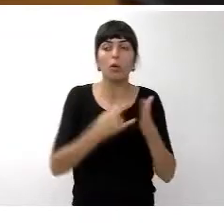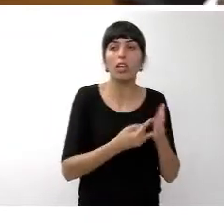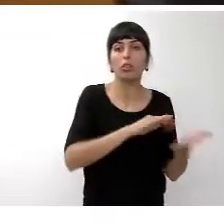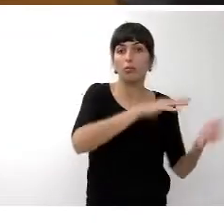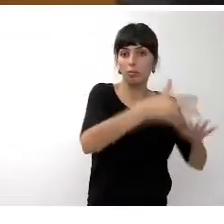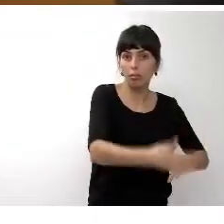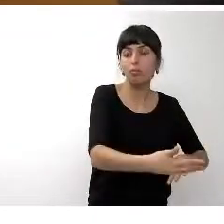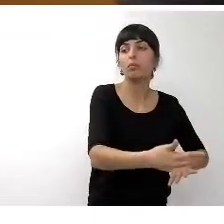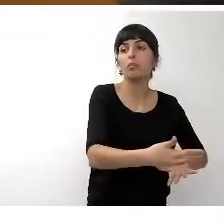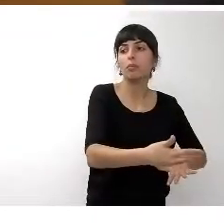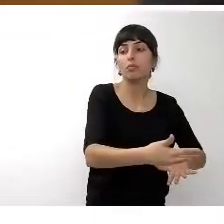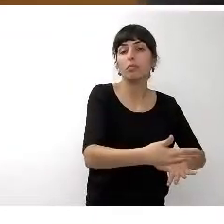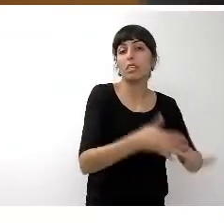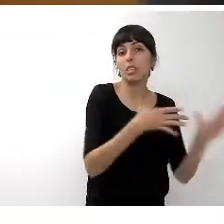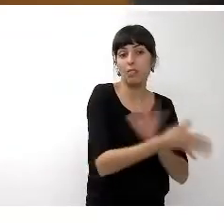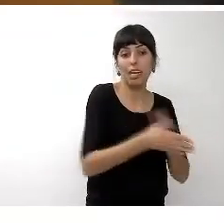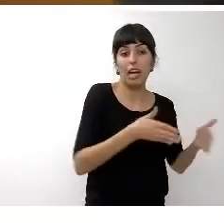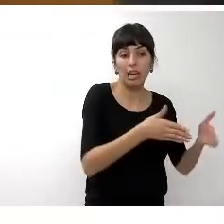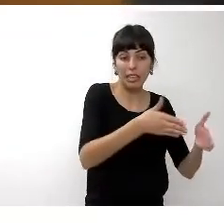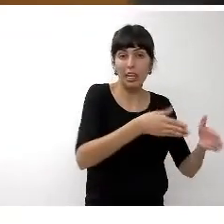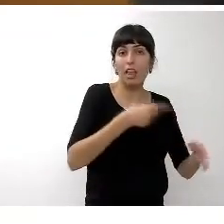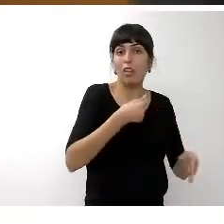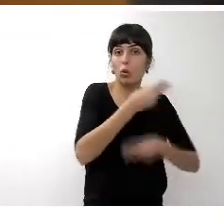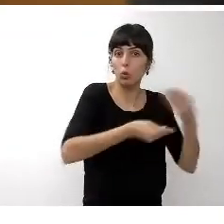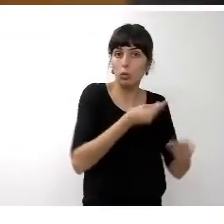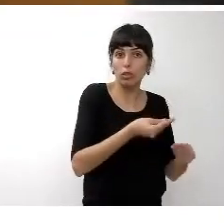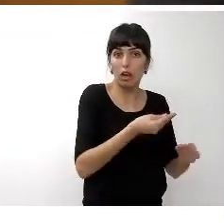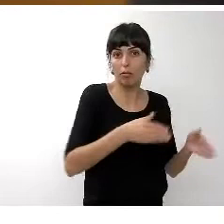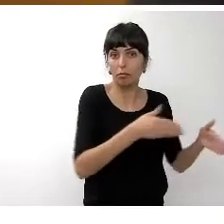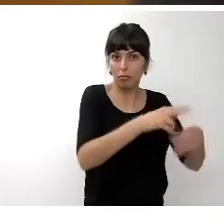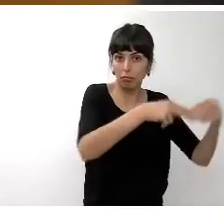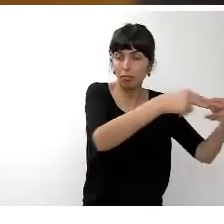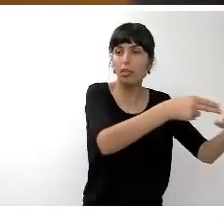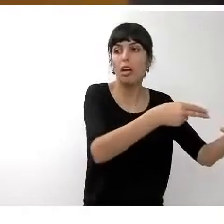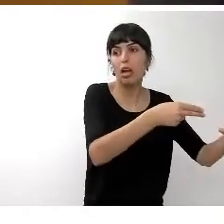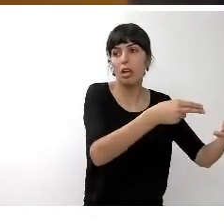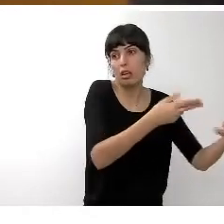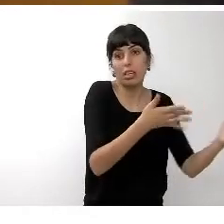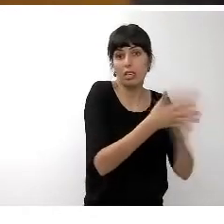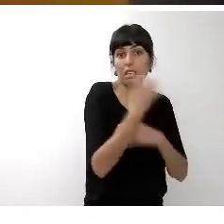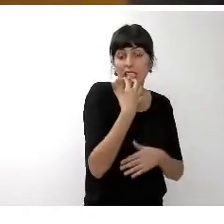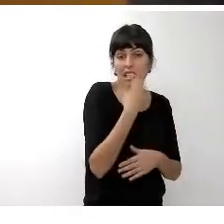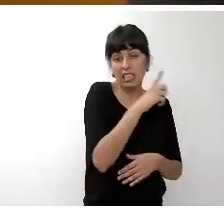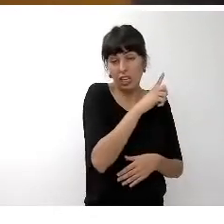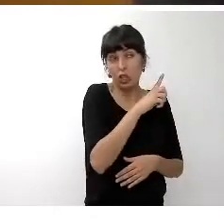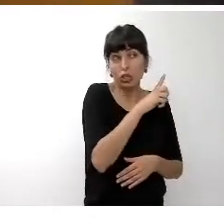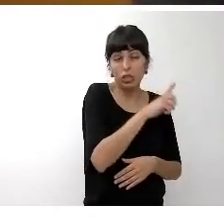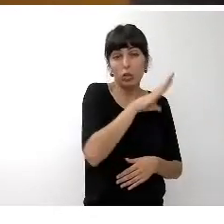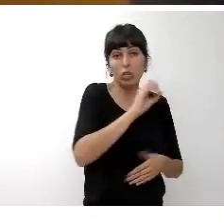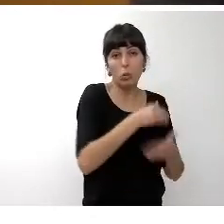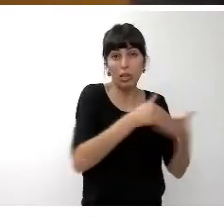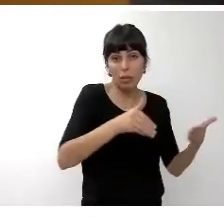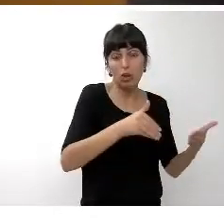para carreteras durante la próxima legislatura 25 millones de euros al año es decir 150 millones de euros los próximos 6 años